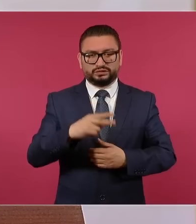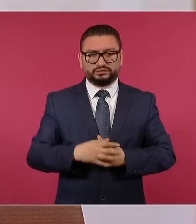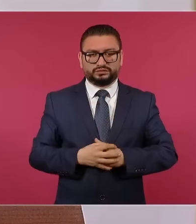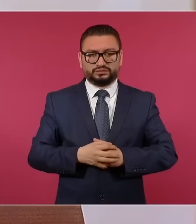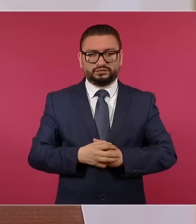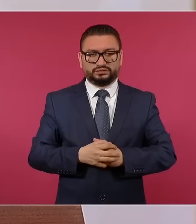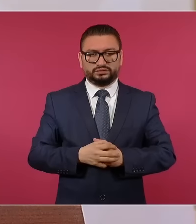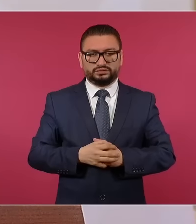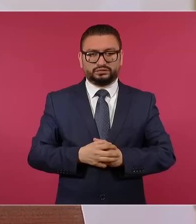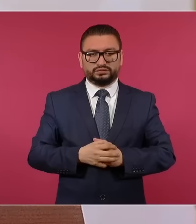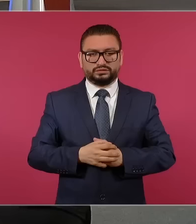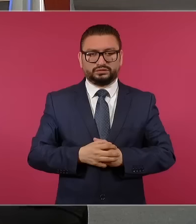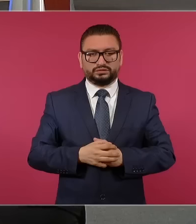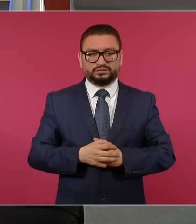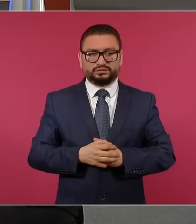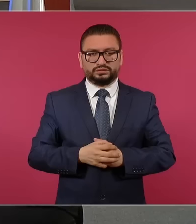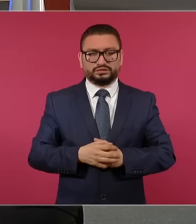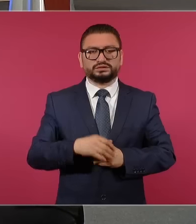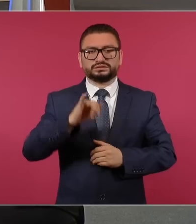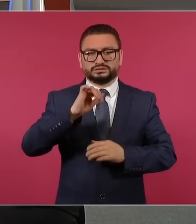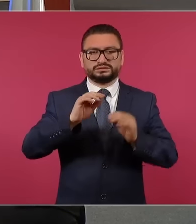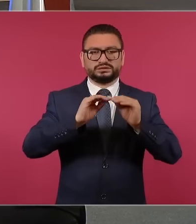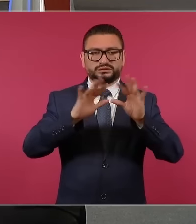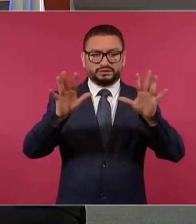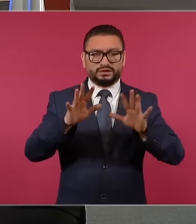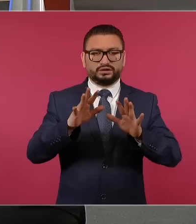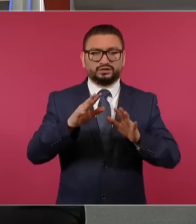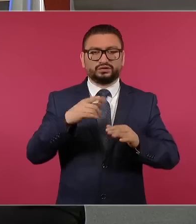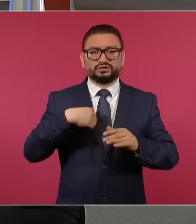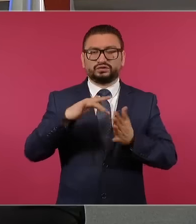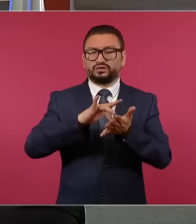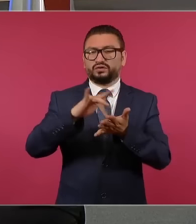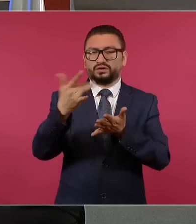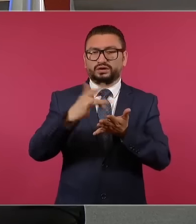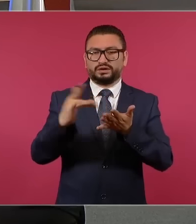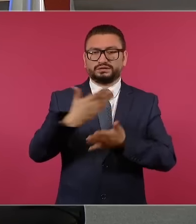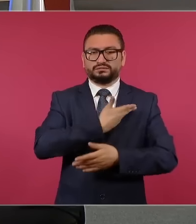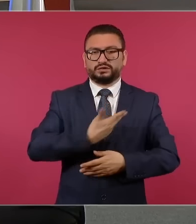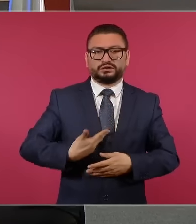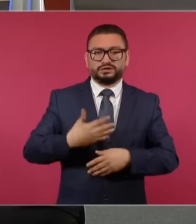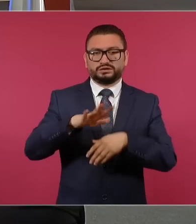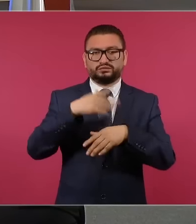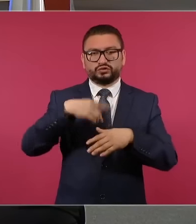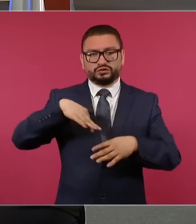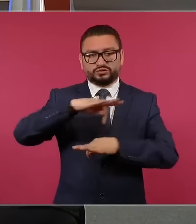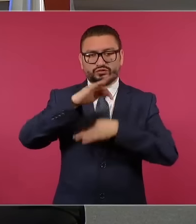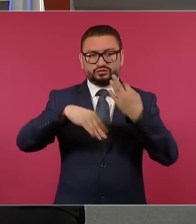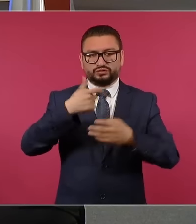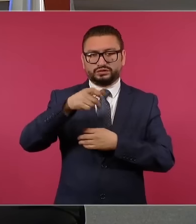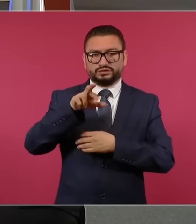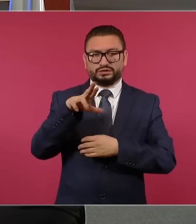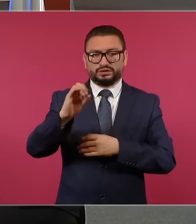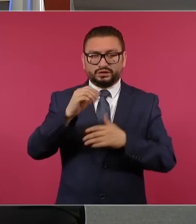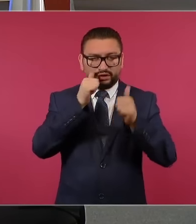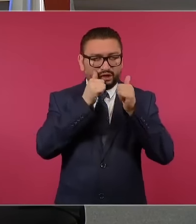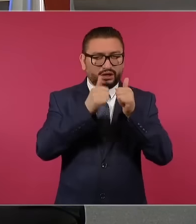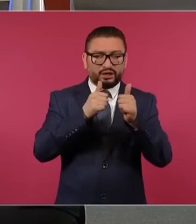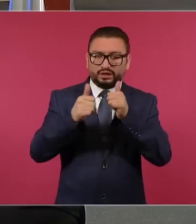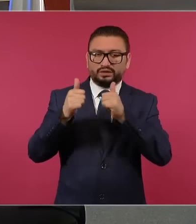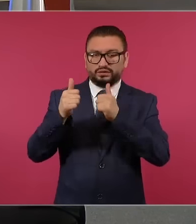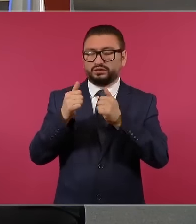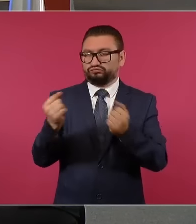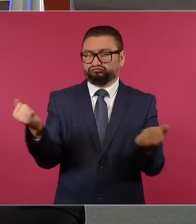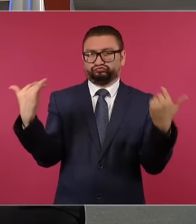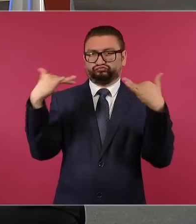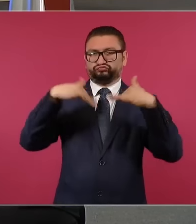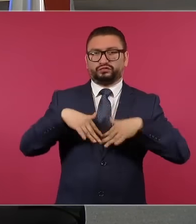presidente. Y quiero agradecerle, por favor, presidente, toda la atención que ha tenido con Quintana Roo. Este despliegue de